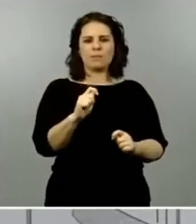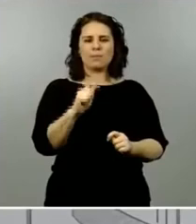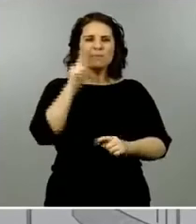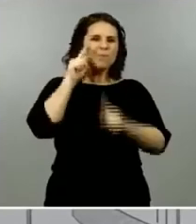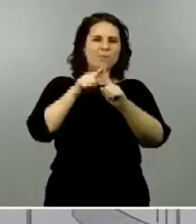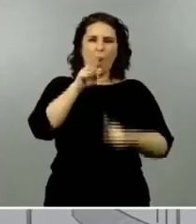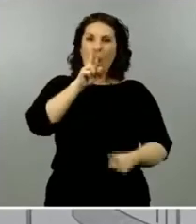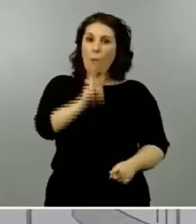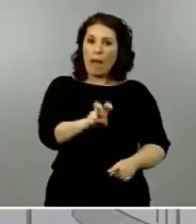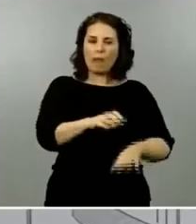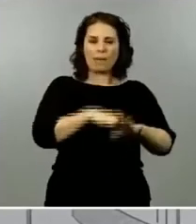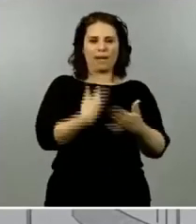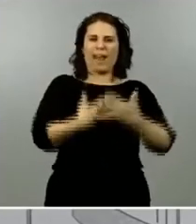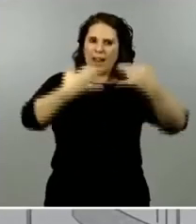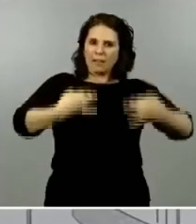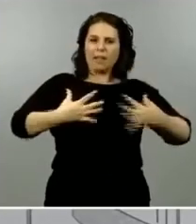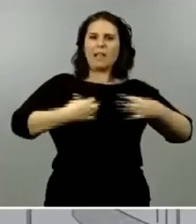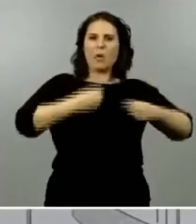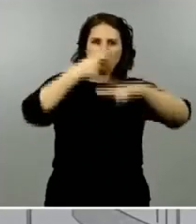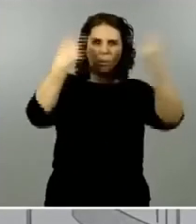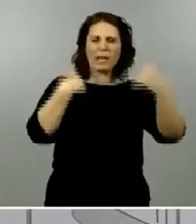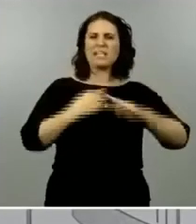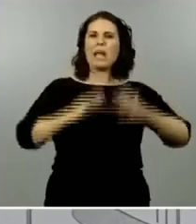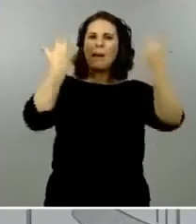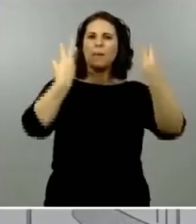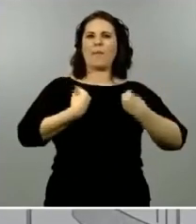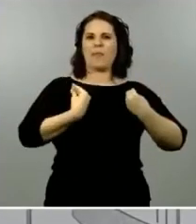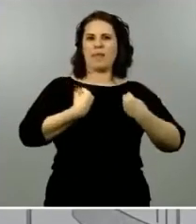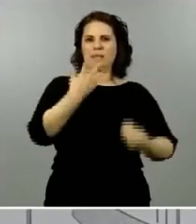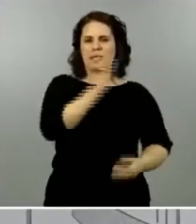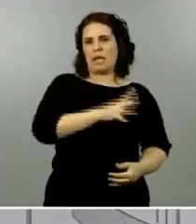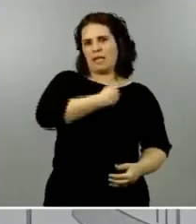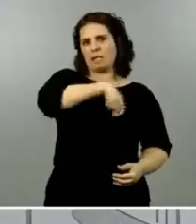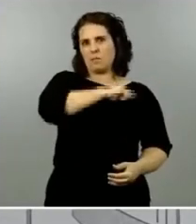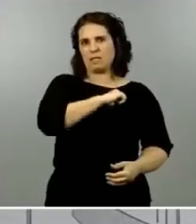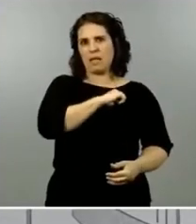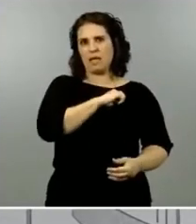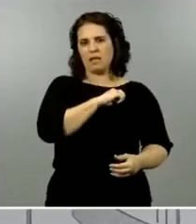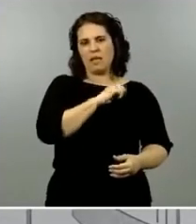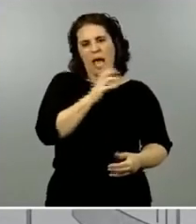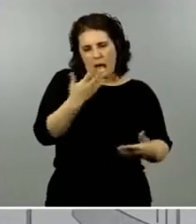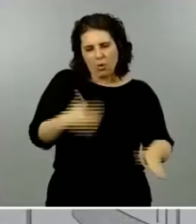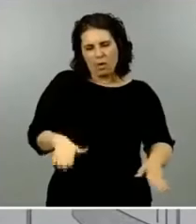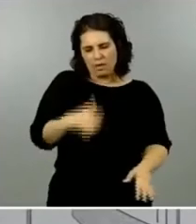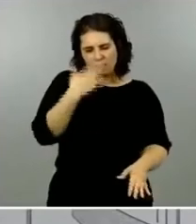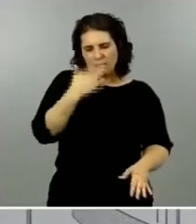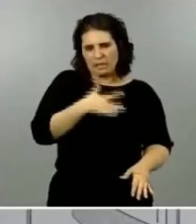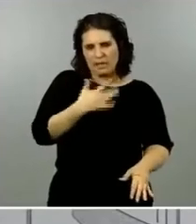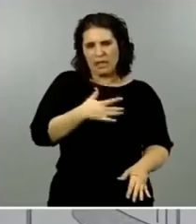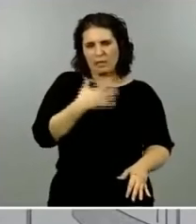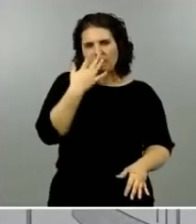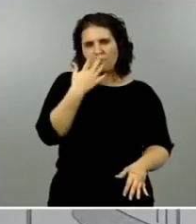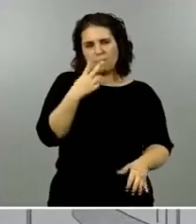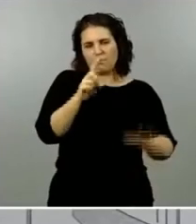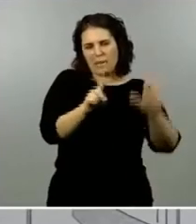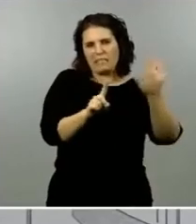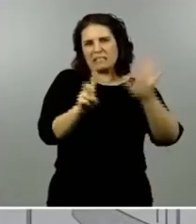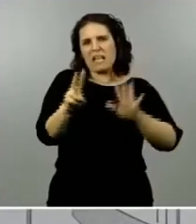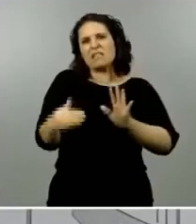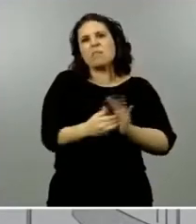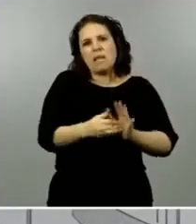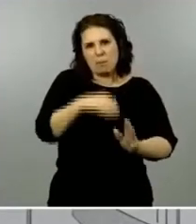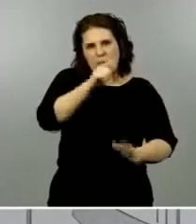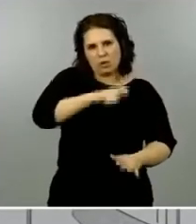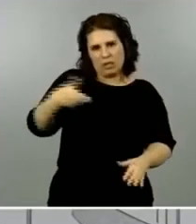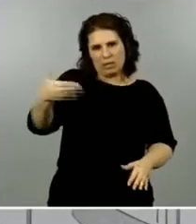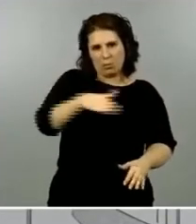salud pública y salvar muchas vidas en nuestro país aunque desgraciadamente hemos perdido la vida de más de 26.000 compatriotas y por eso creo que hay que desligar una cosa